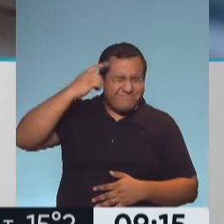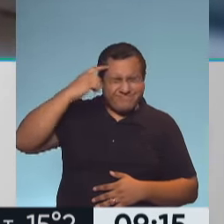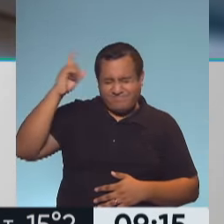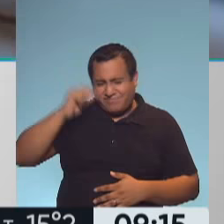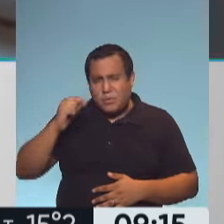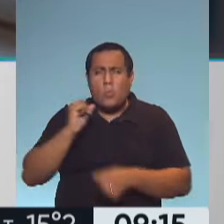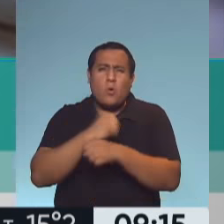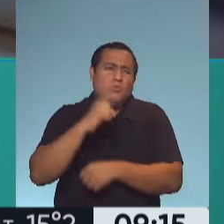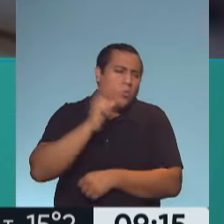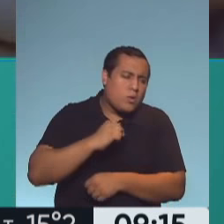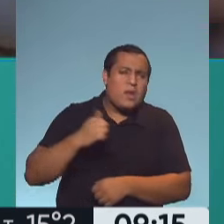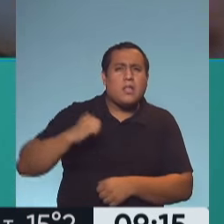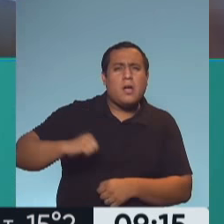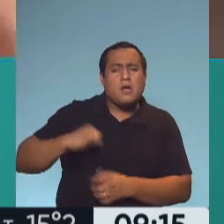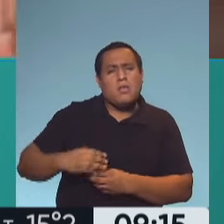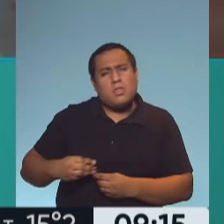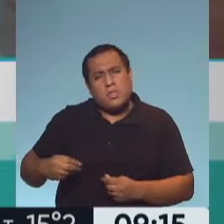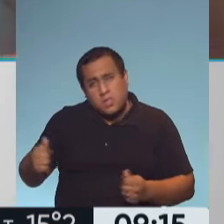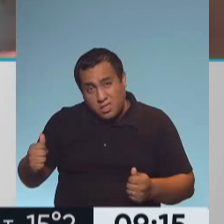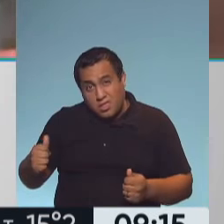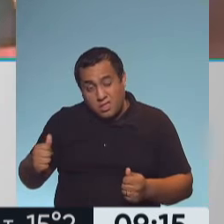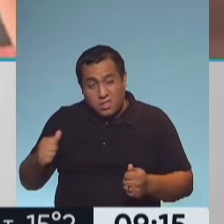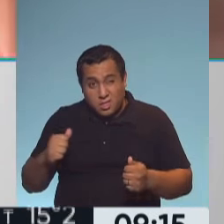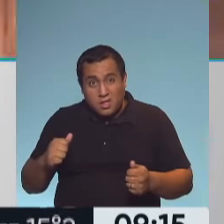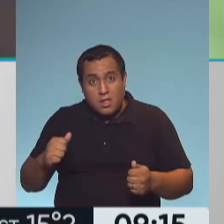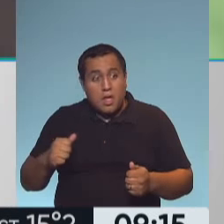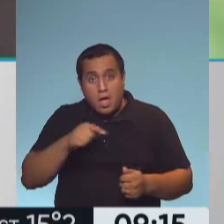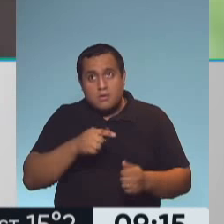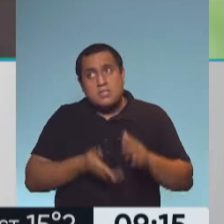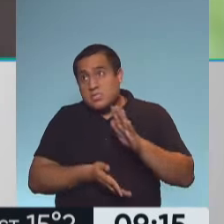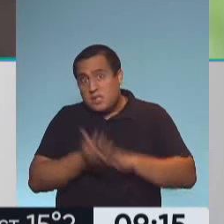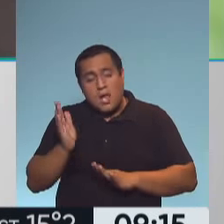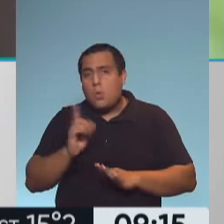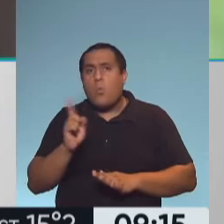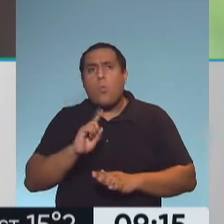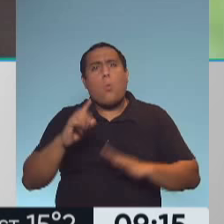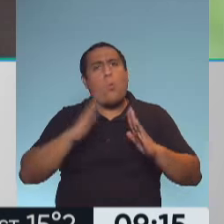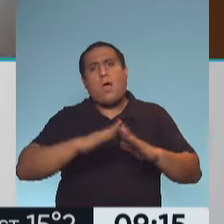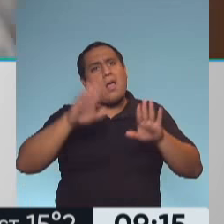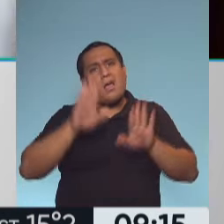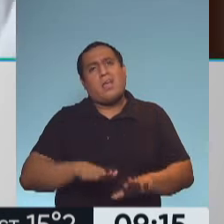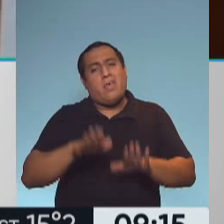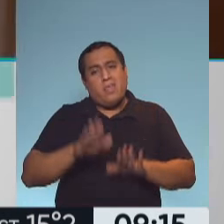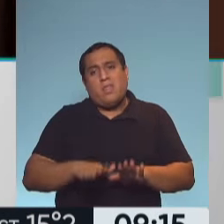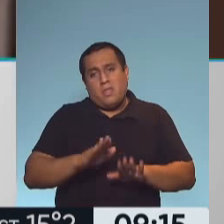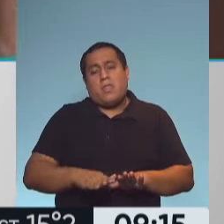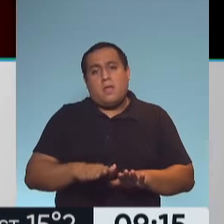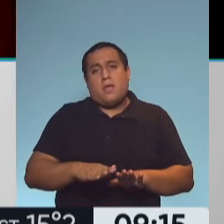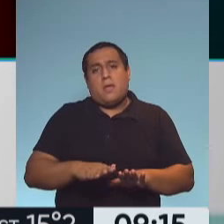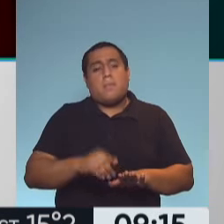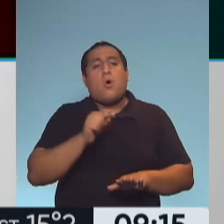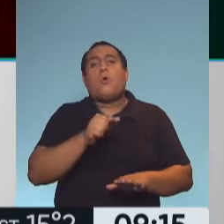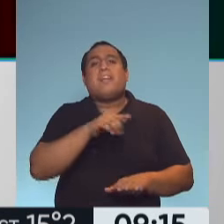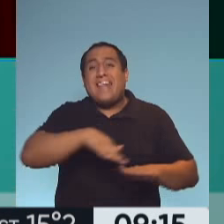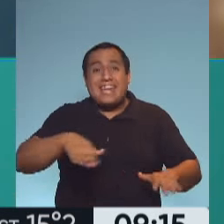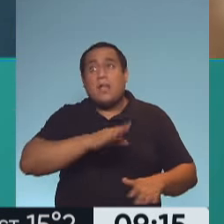dolor de hueso, diarrea, esas personas no pueden salir de su casa, se tienen que quedar en su casa. Estos chicos no pueden ir al